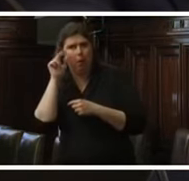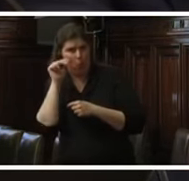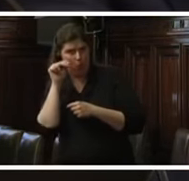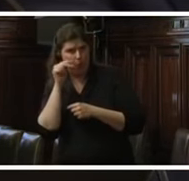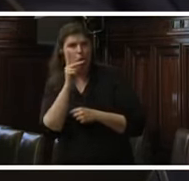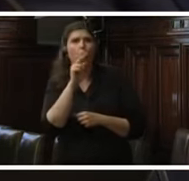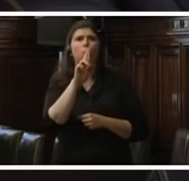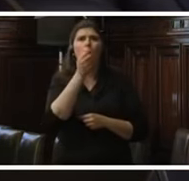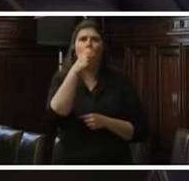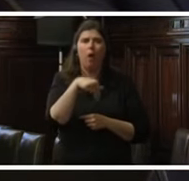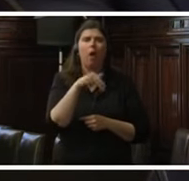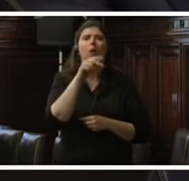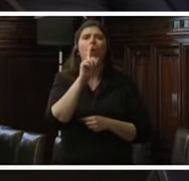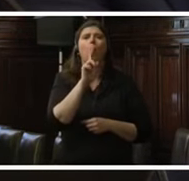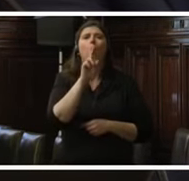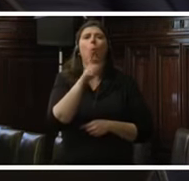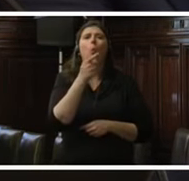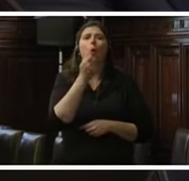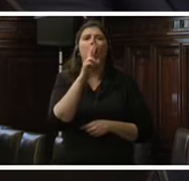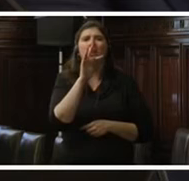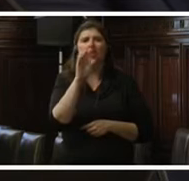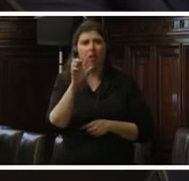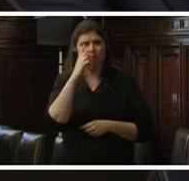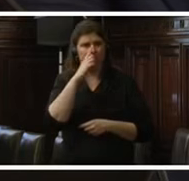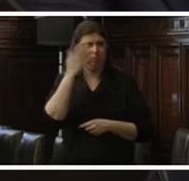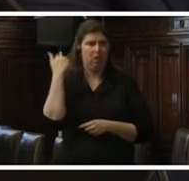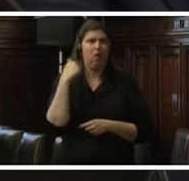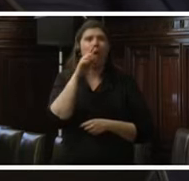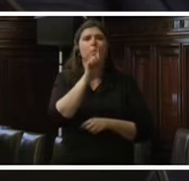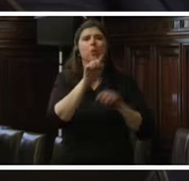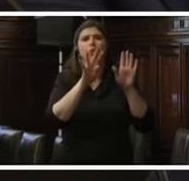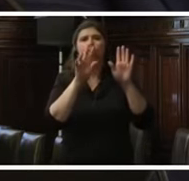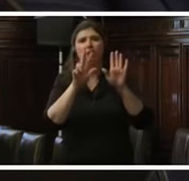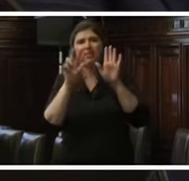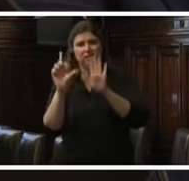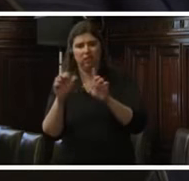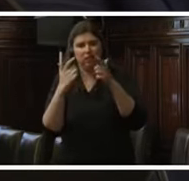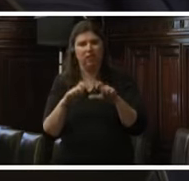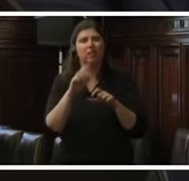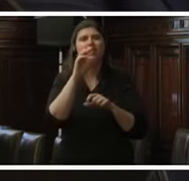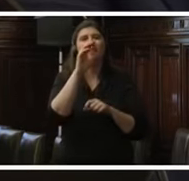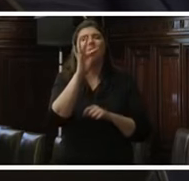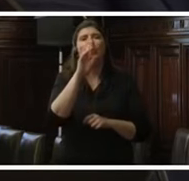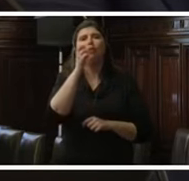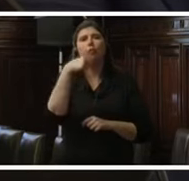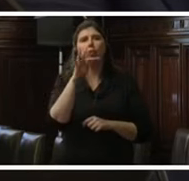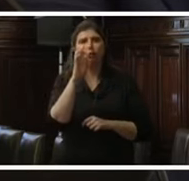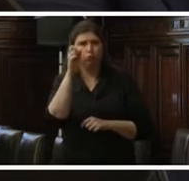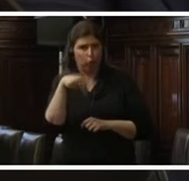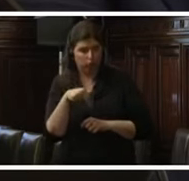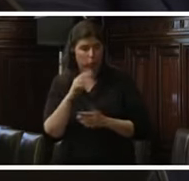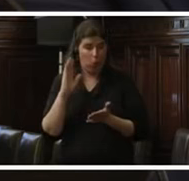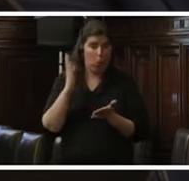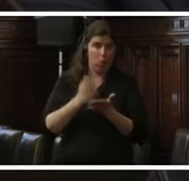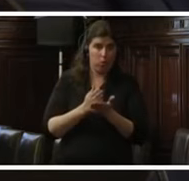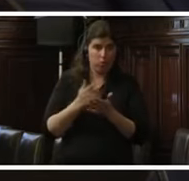y Ugarte relativos a junio de 1986 en el caso del Frontón, este último actualmente en